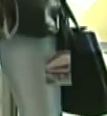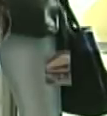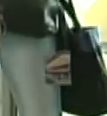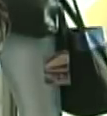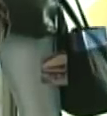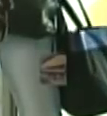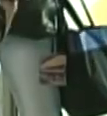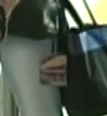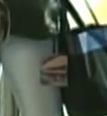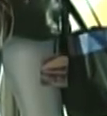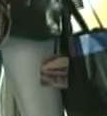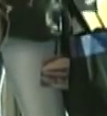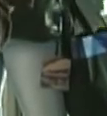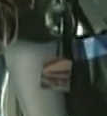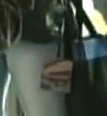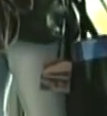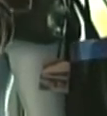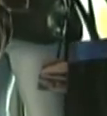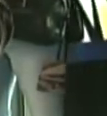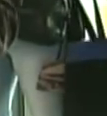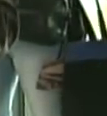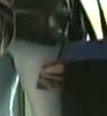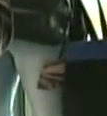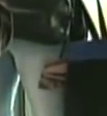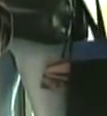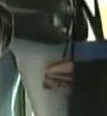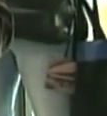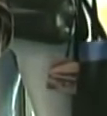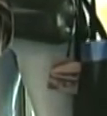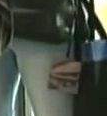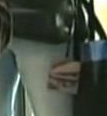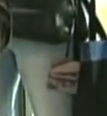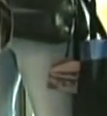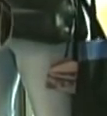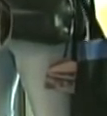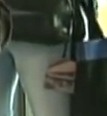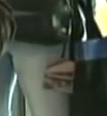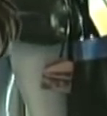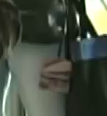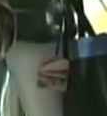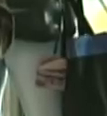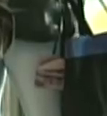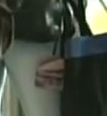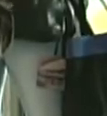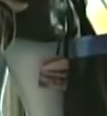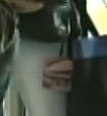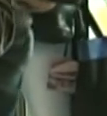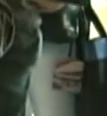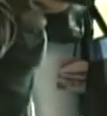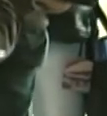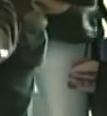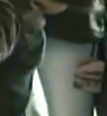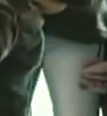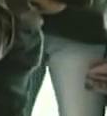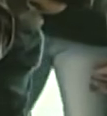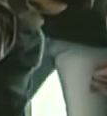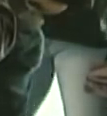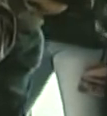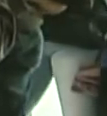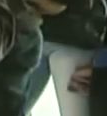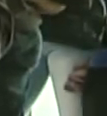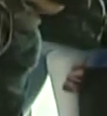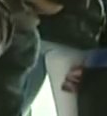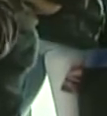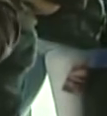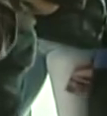han hecho llamados a no ejercer y participar en las elecciones del mes de diciembre para escoger alcaldes y